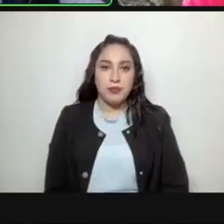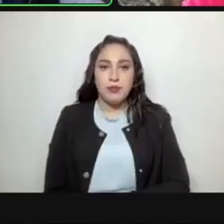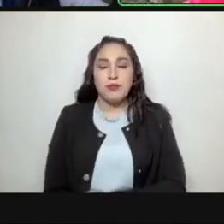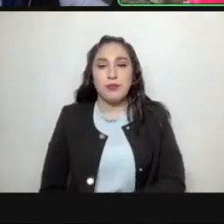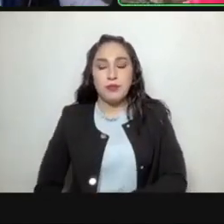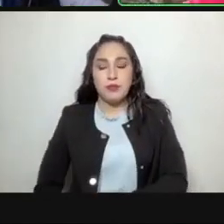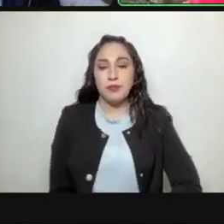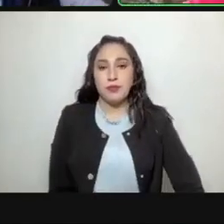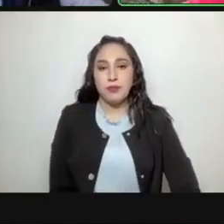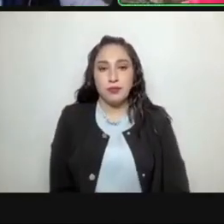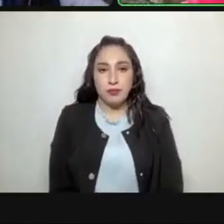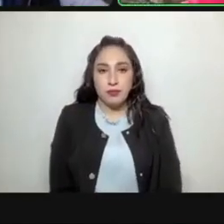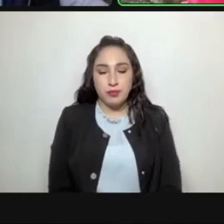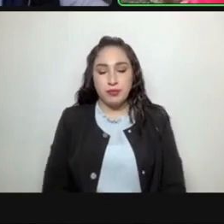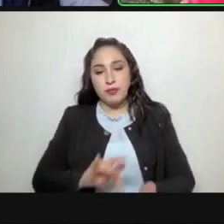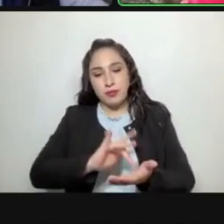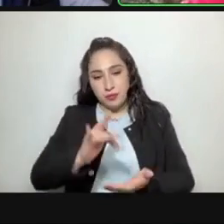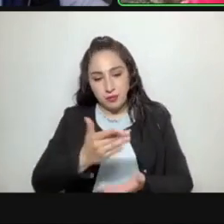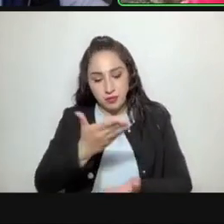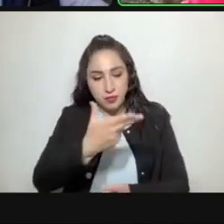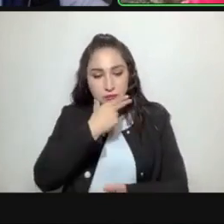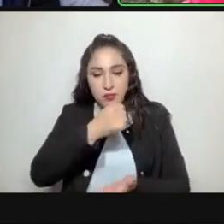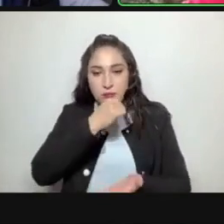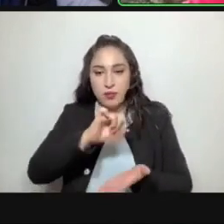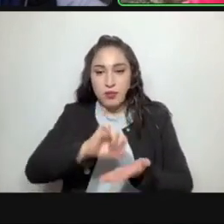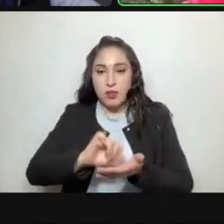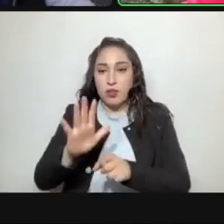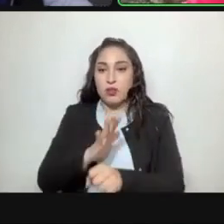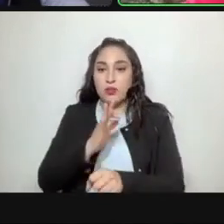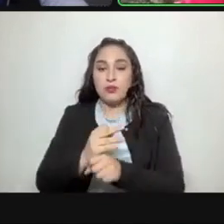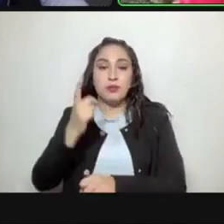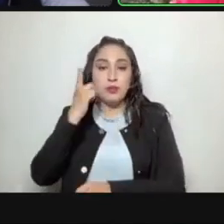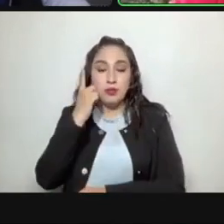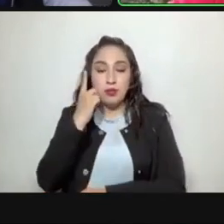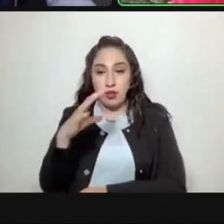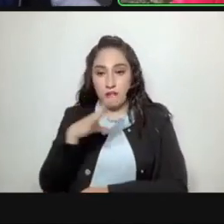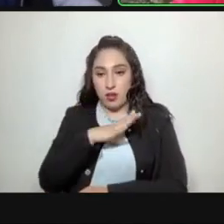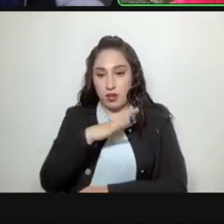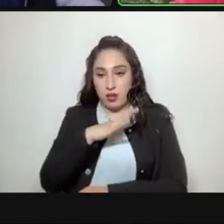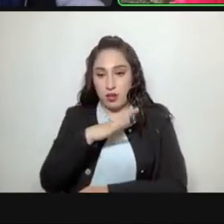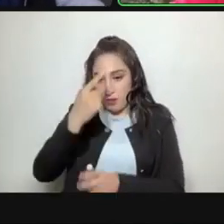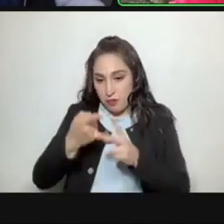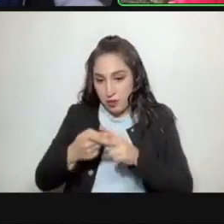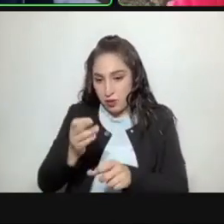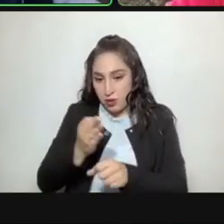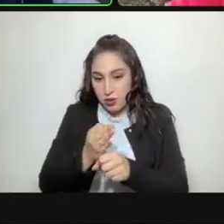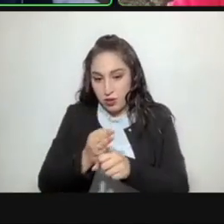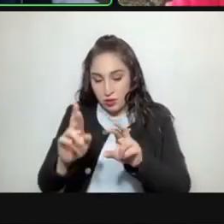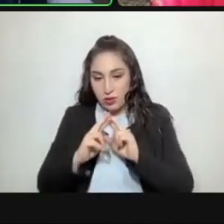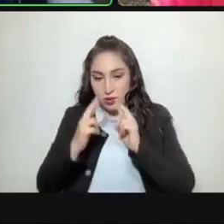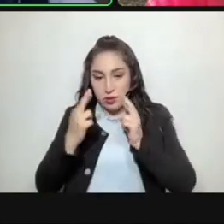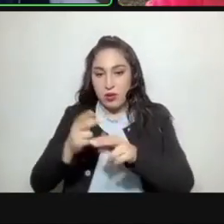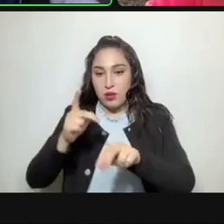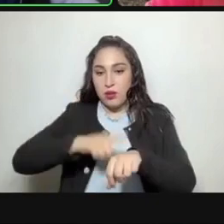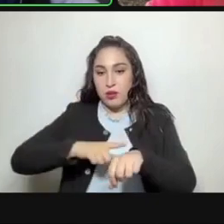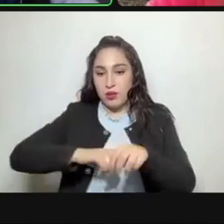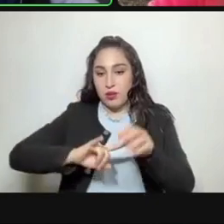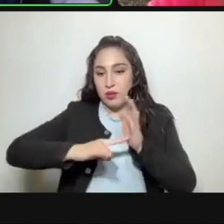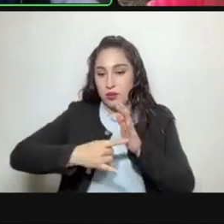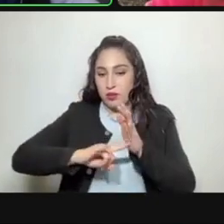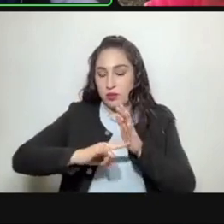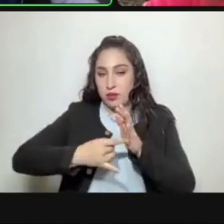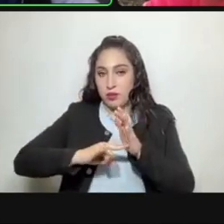Muchas gracias, diputado secretario. Toda vez que contamos con el quórum legal para llevar a cabo esta sesión, siendo las